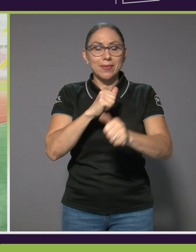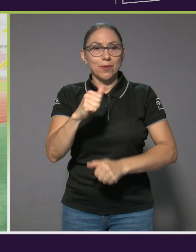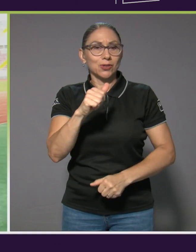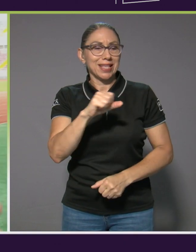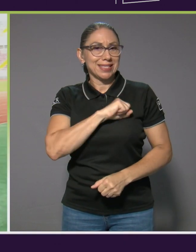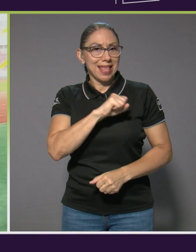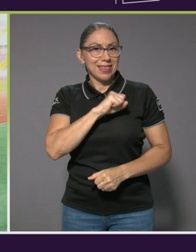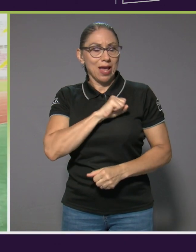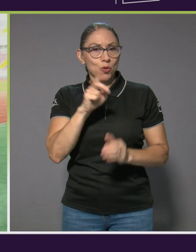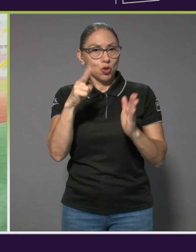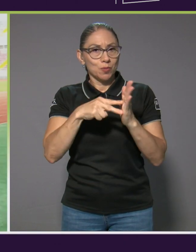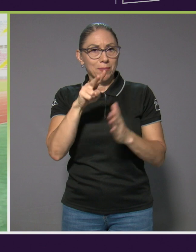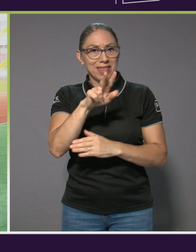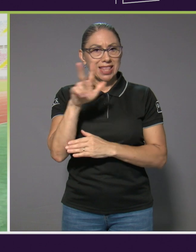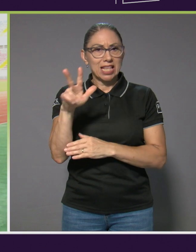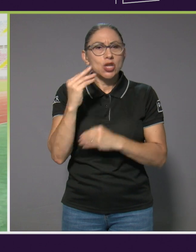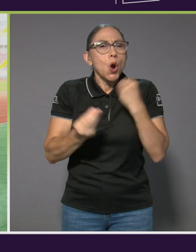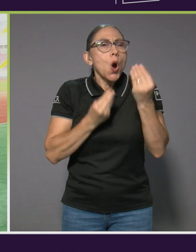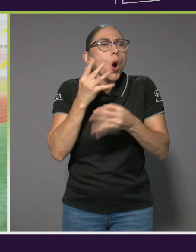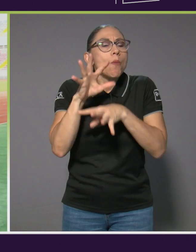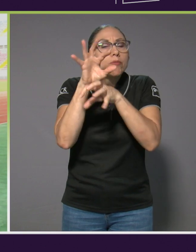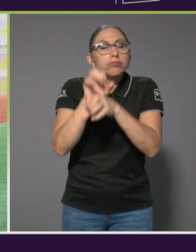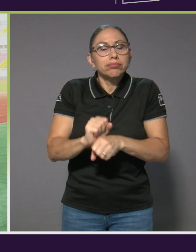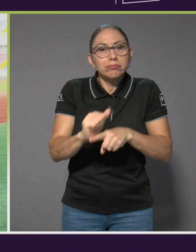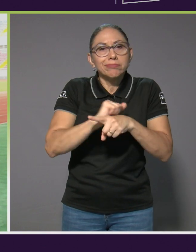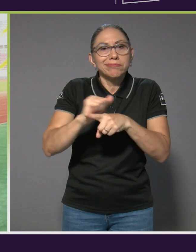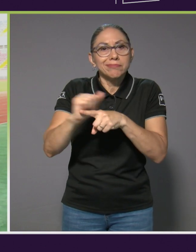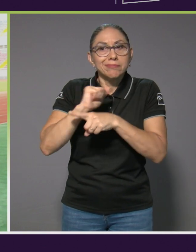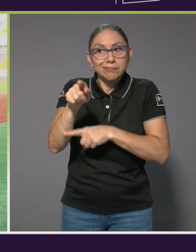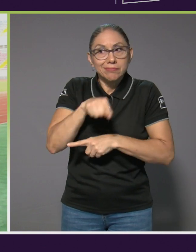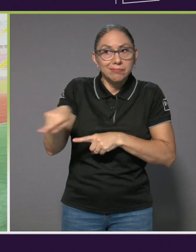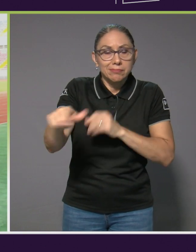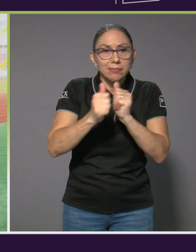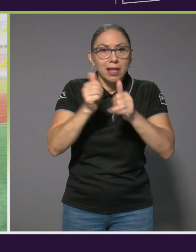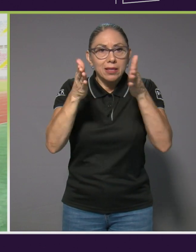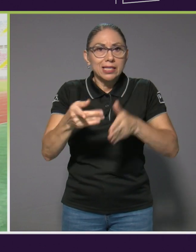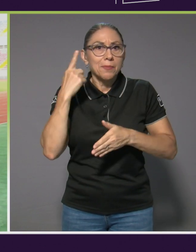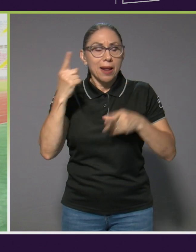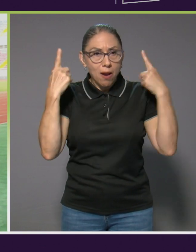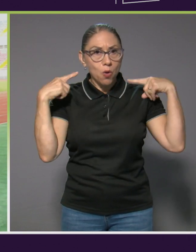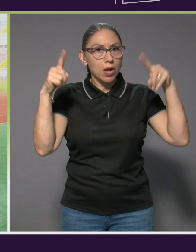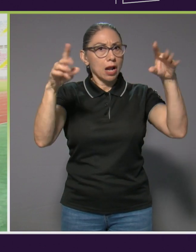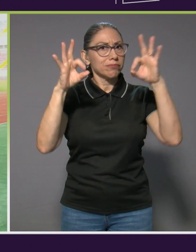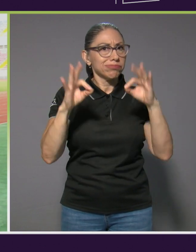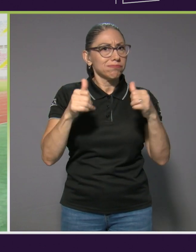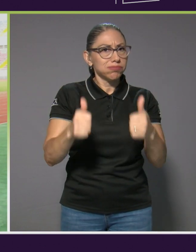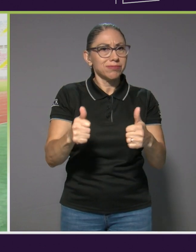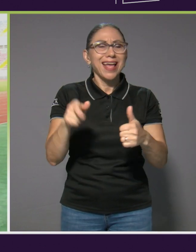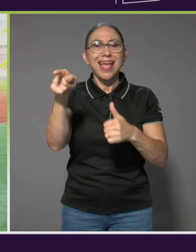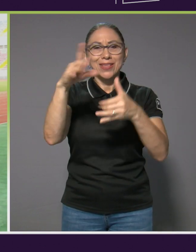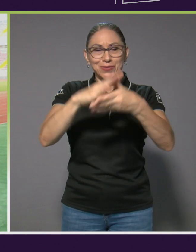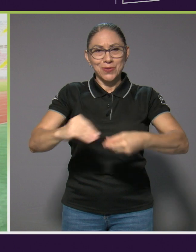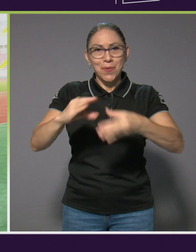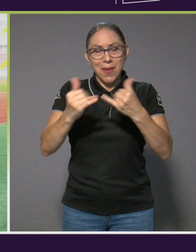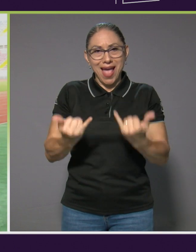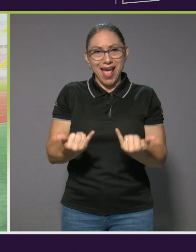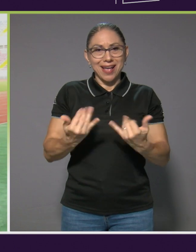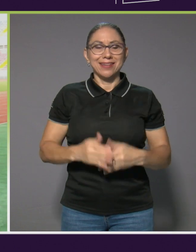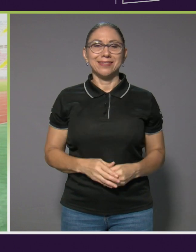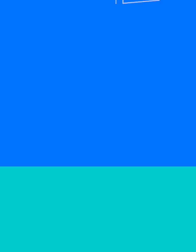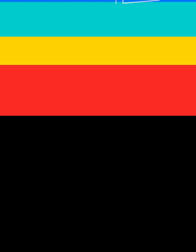¿Cómo es la rutina de entrenamiento de nuestros atletas para poder alcanzar el más alto rendimiento? Nos lo cuentan a continuación.